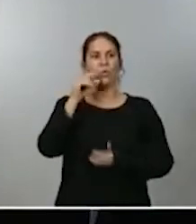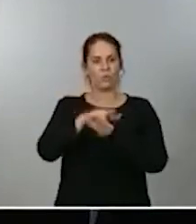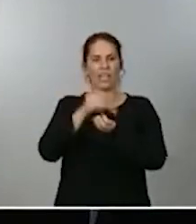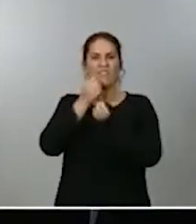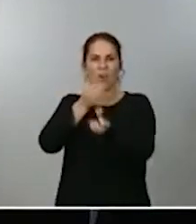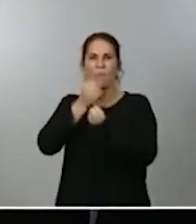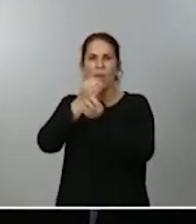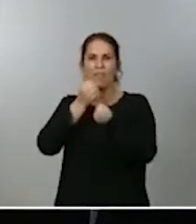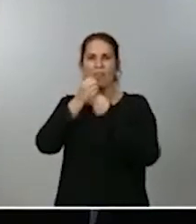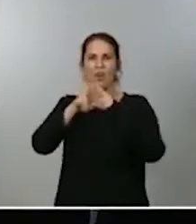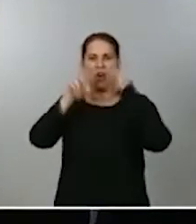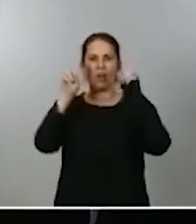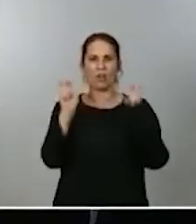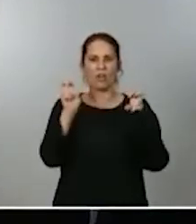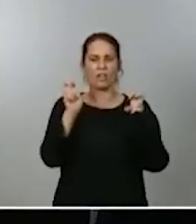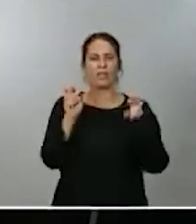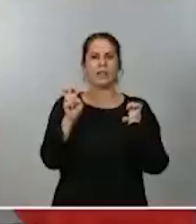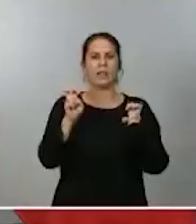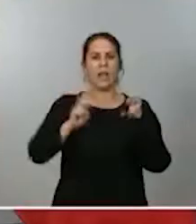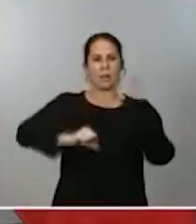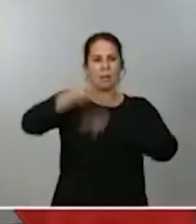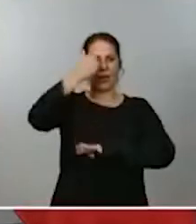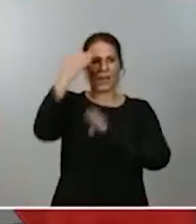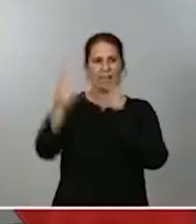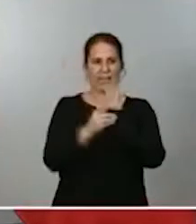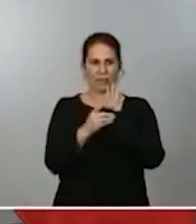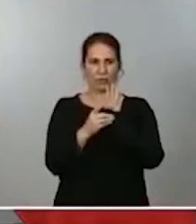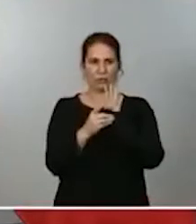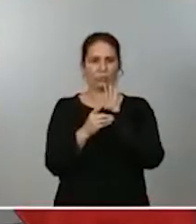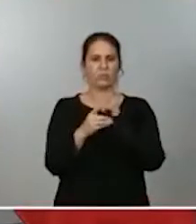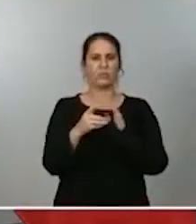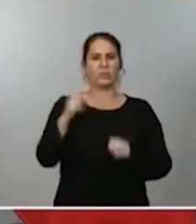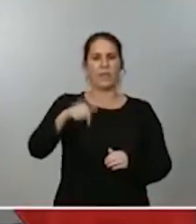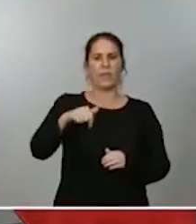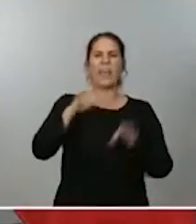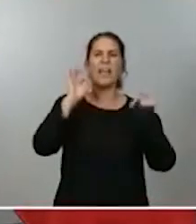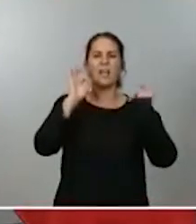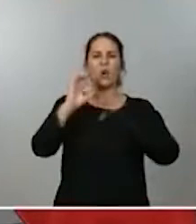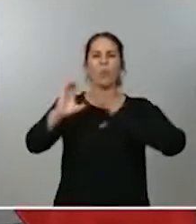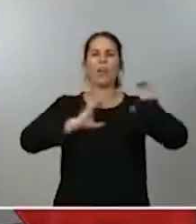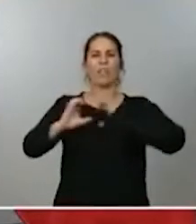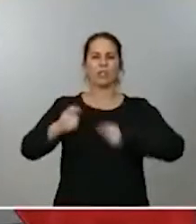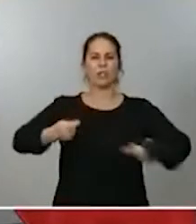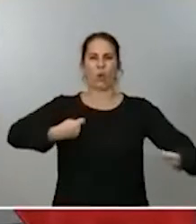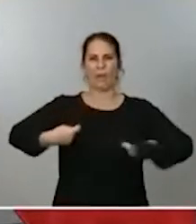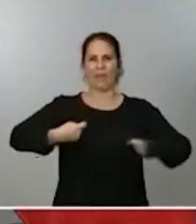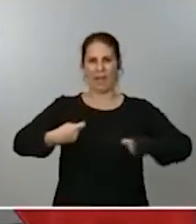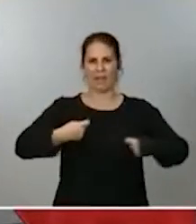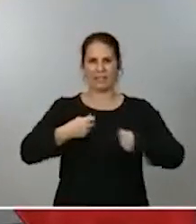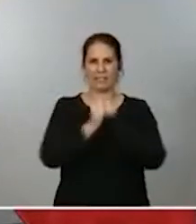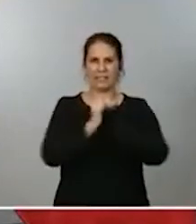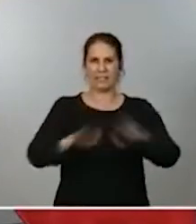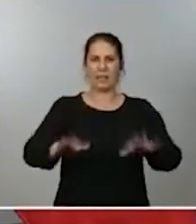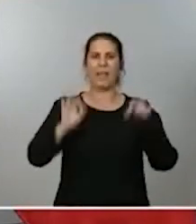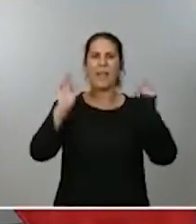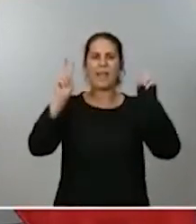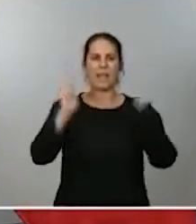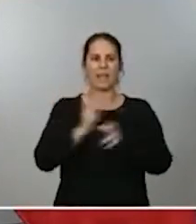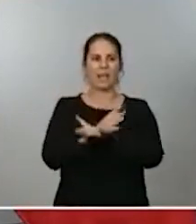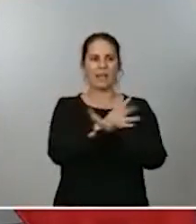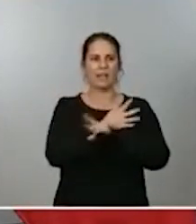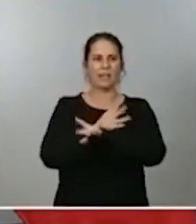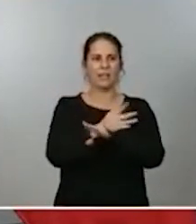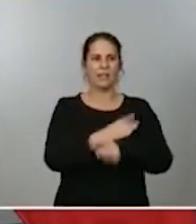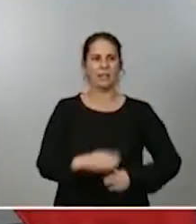decreto aprobado en esta sesión, un real decreto de comunicaciones comerciales de las actividades de juego. Antes de entrar